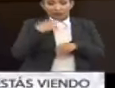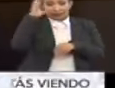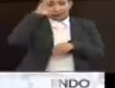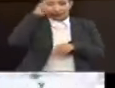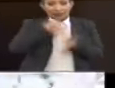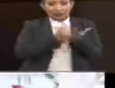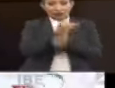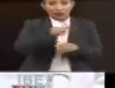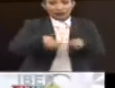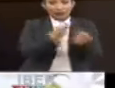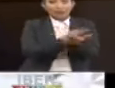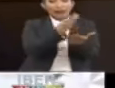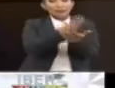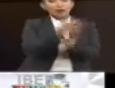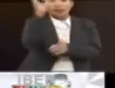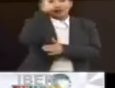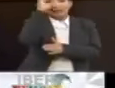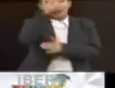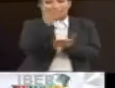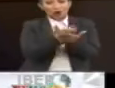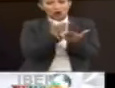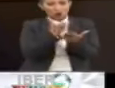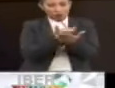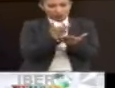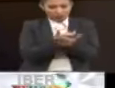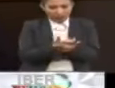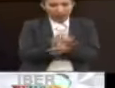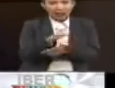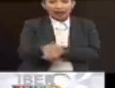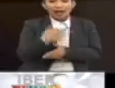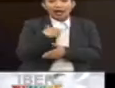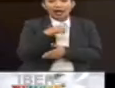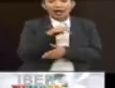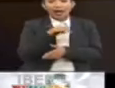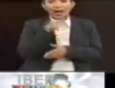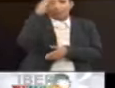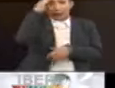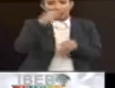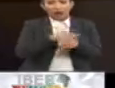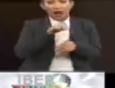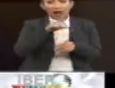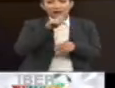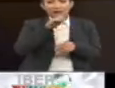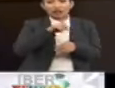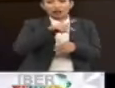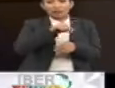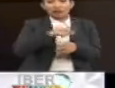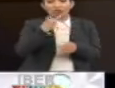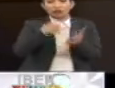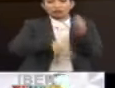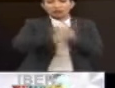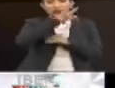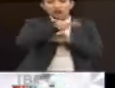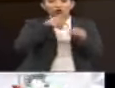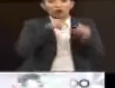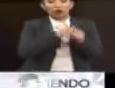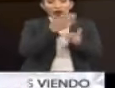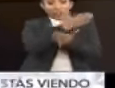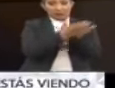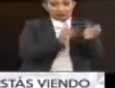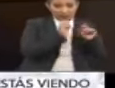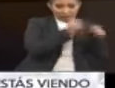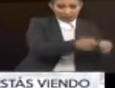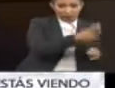premio de la economía económica en memoria de Alfred Nobel por 2018, con una